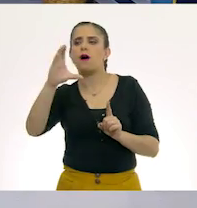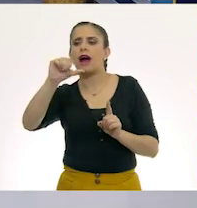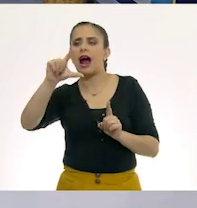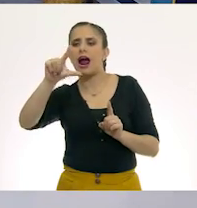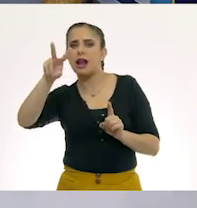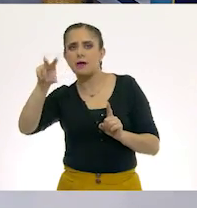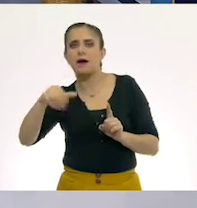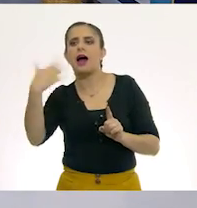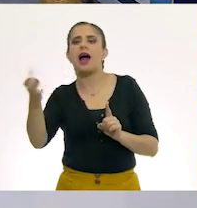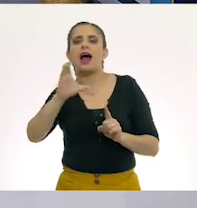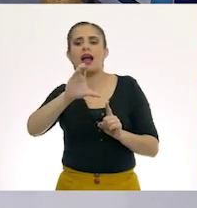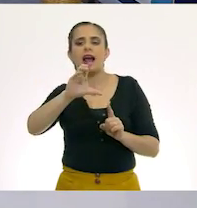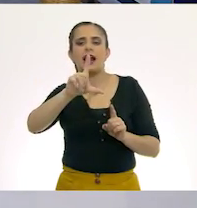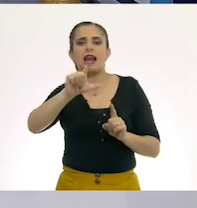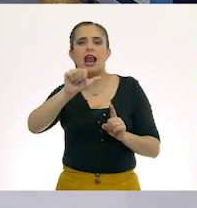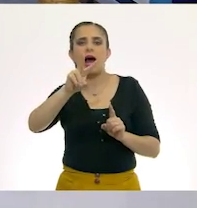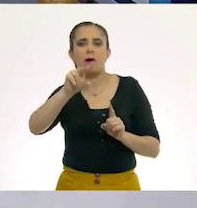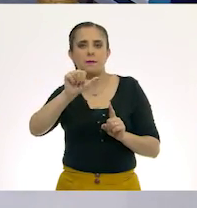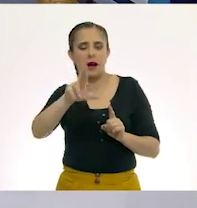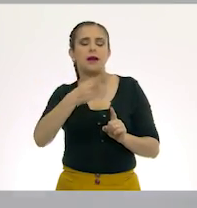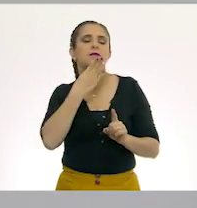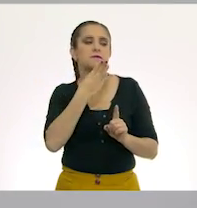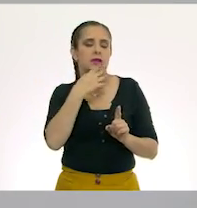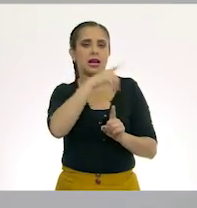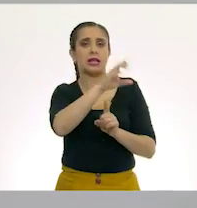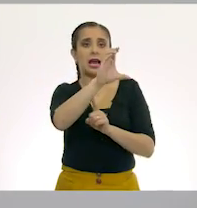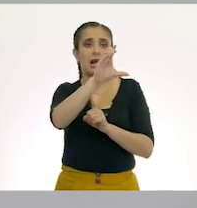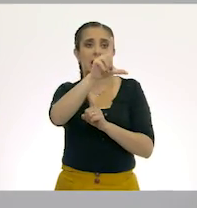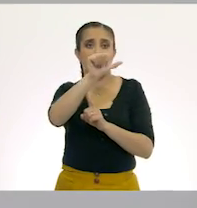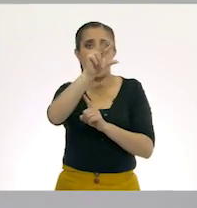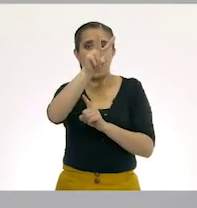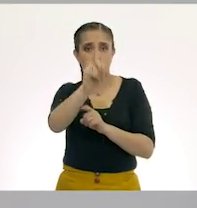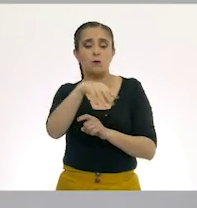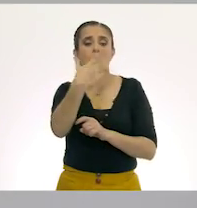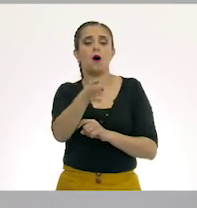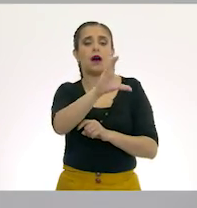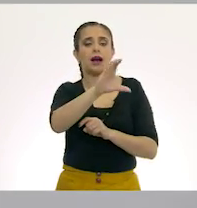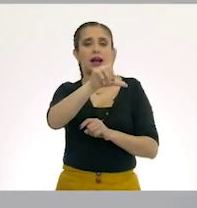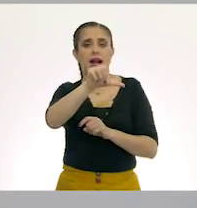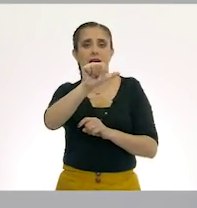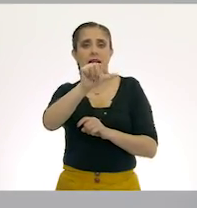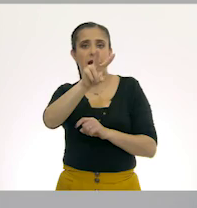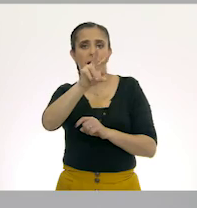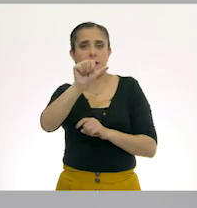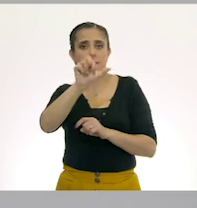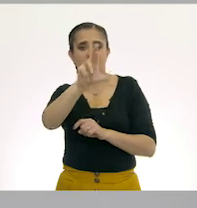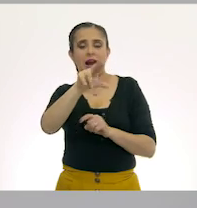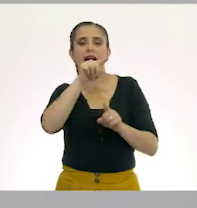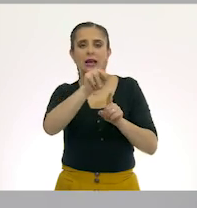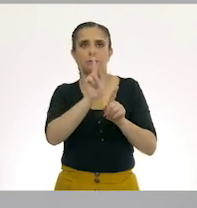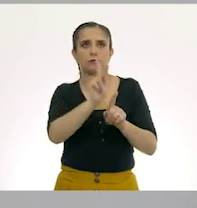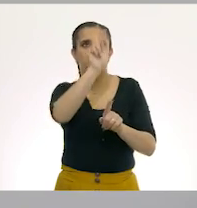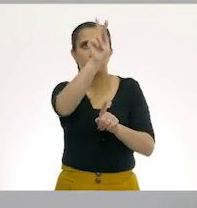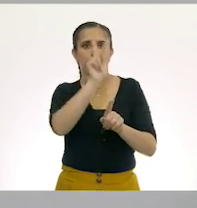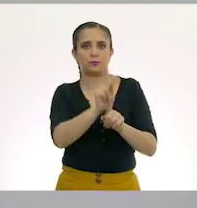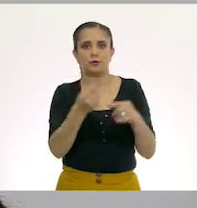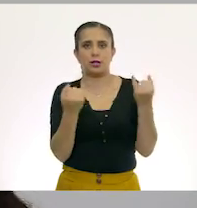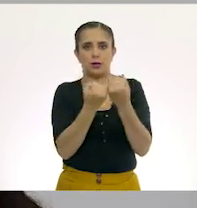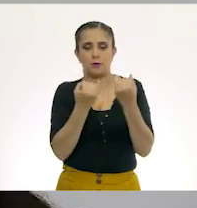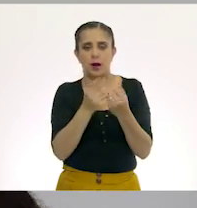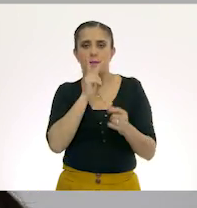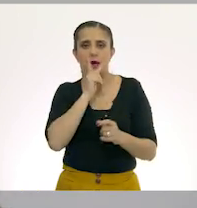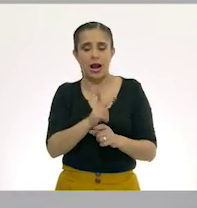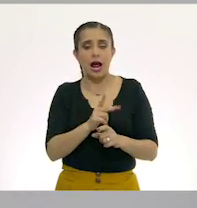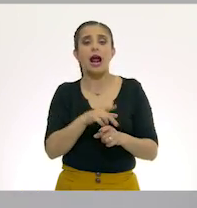Clavar. Clavar. Muy bien. Y clavar lleva un infinitivo, que es ar,